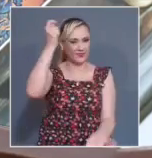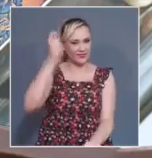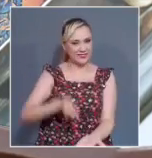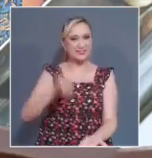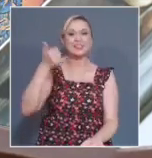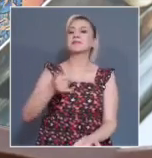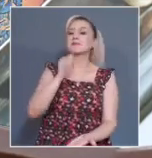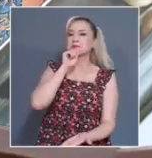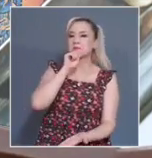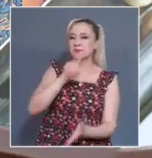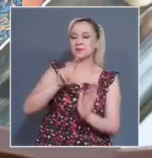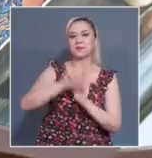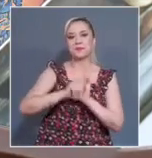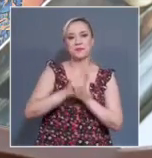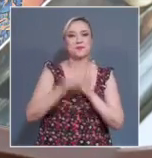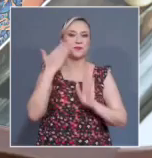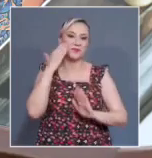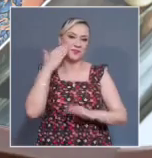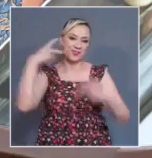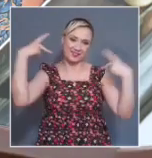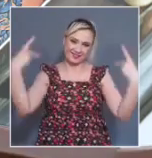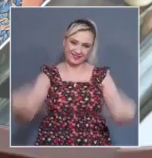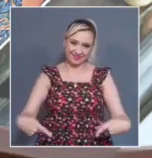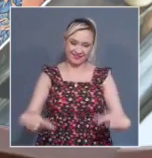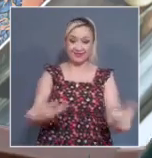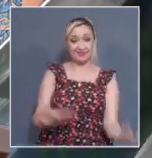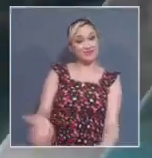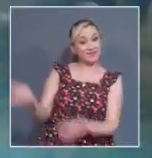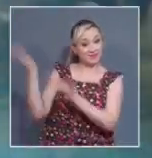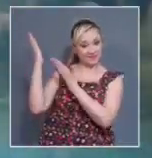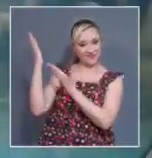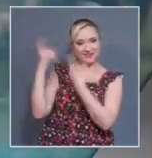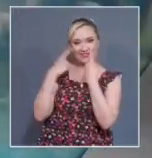redes sociales de nuestro alto tribunal. Vamos a la información.